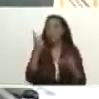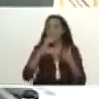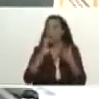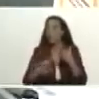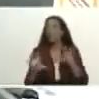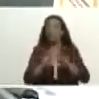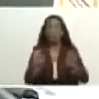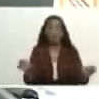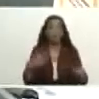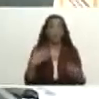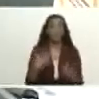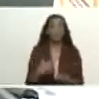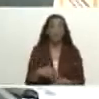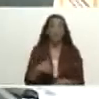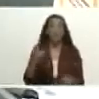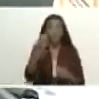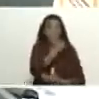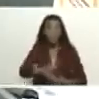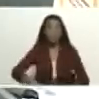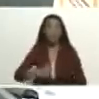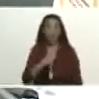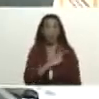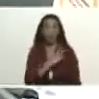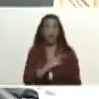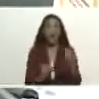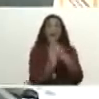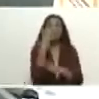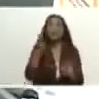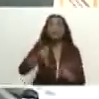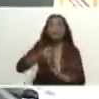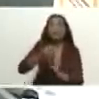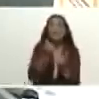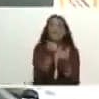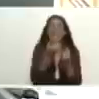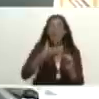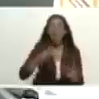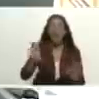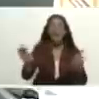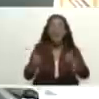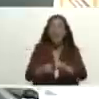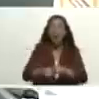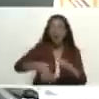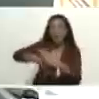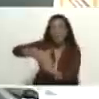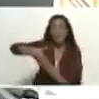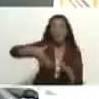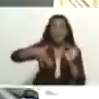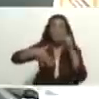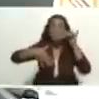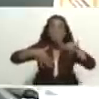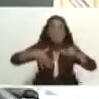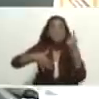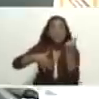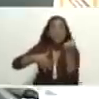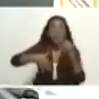Lula propuso la creación de una moneda común son temas que se van a ir evaluando